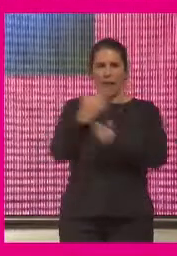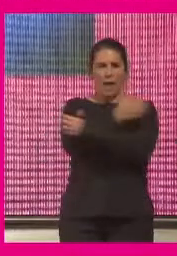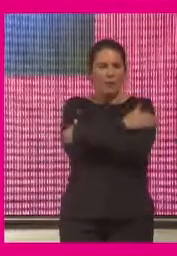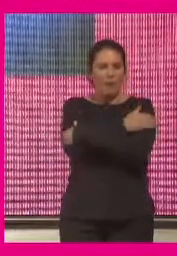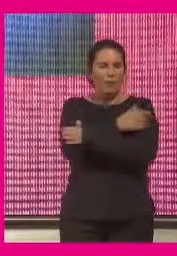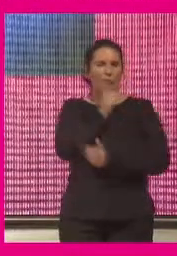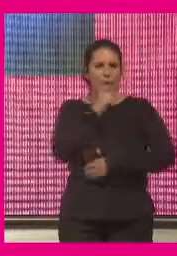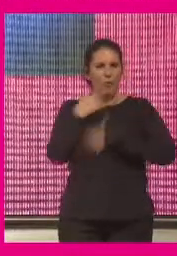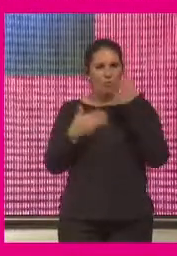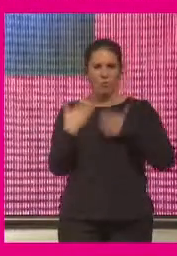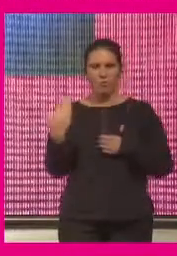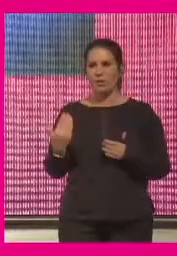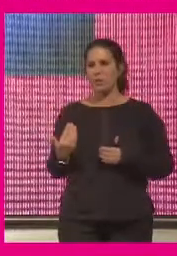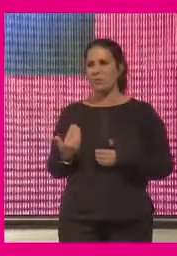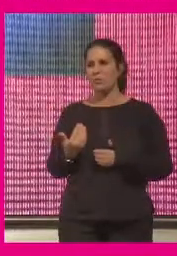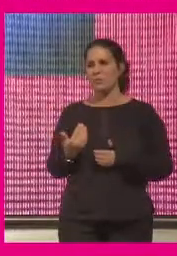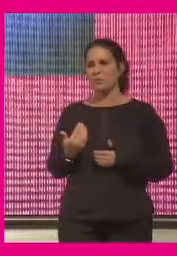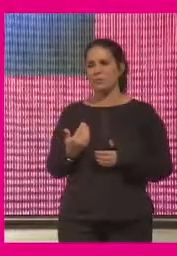la parte